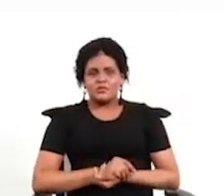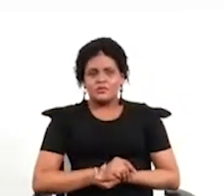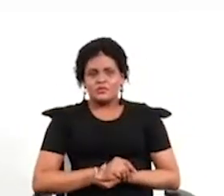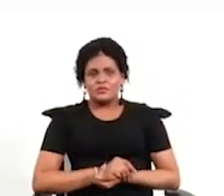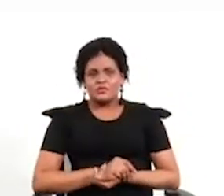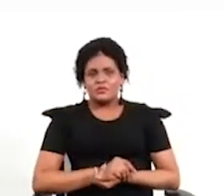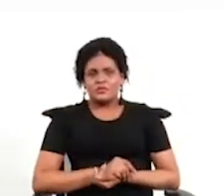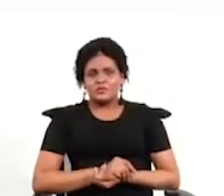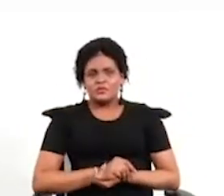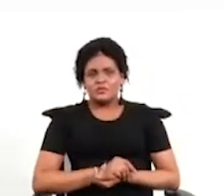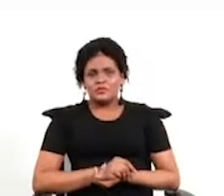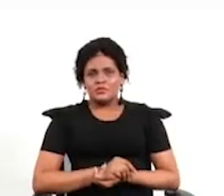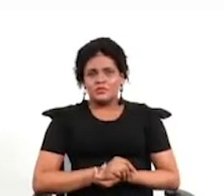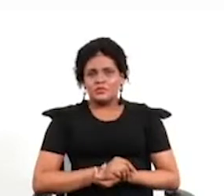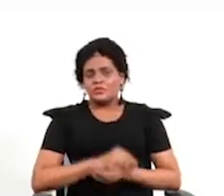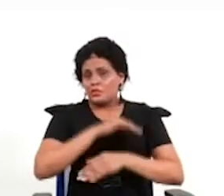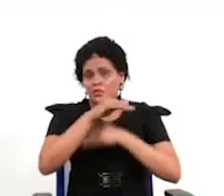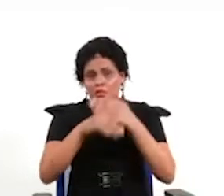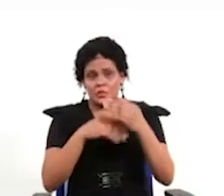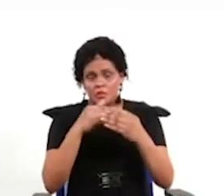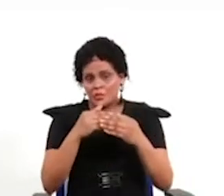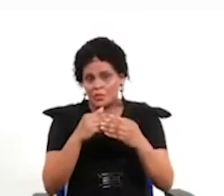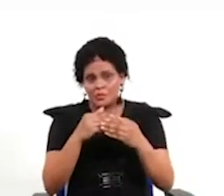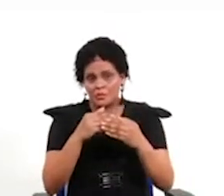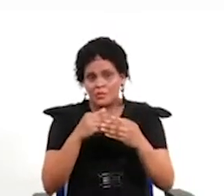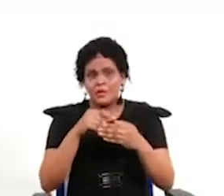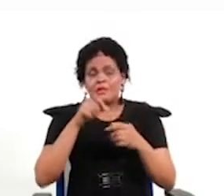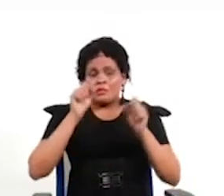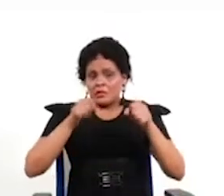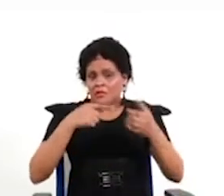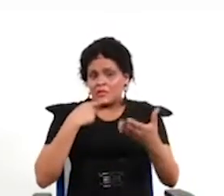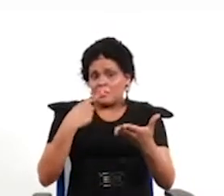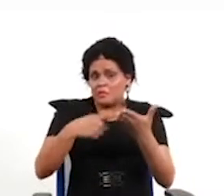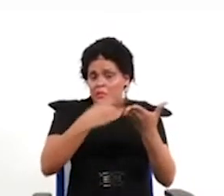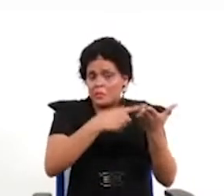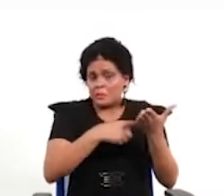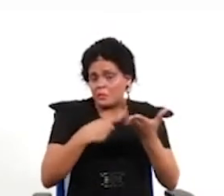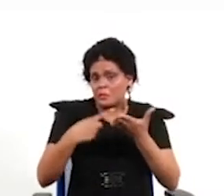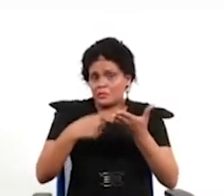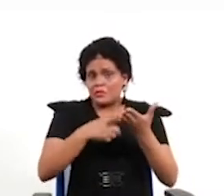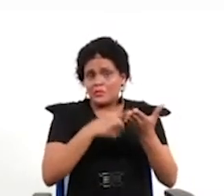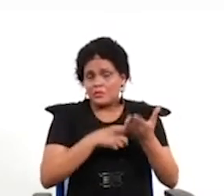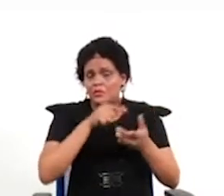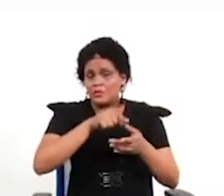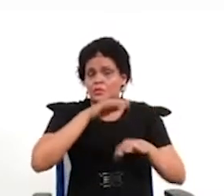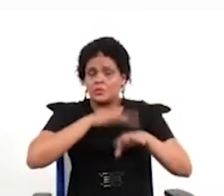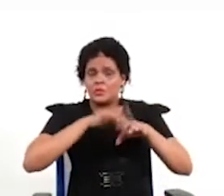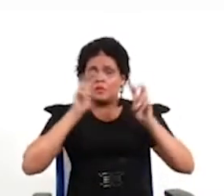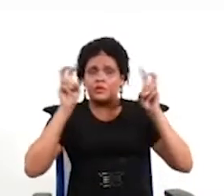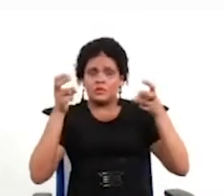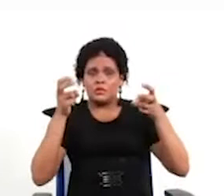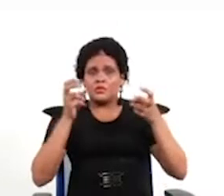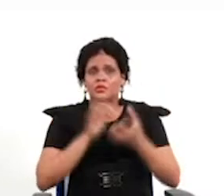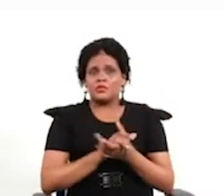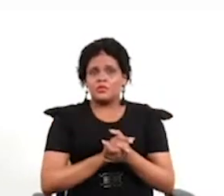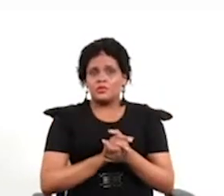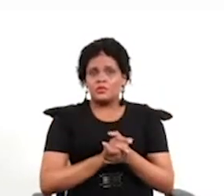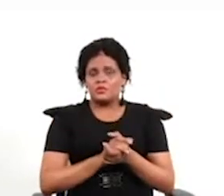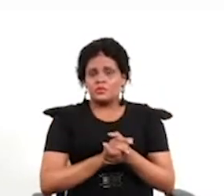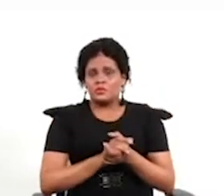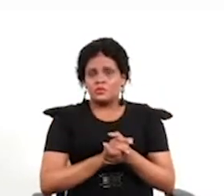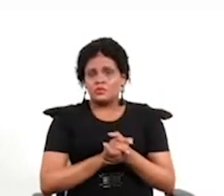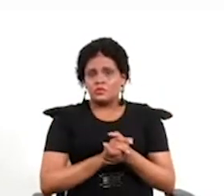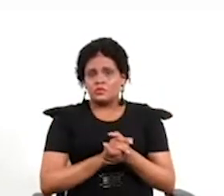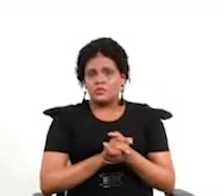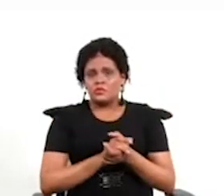Y sobre eso queda un amplio espectro de temas a discutir posteriormente, que es cuál es el mejor mecanismo, si es simplemente dejar un